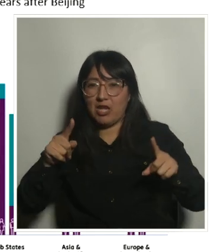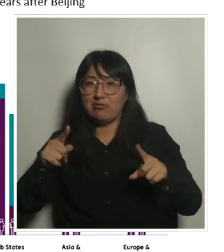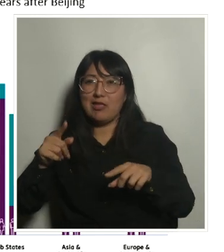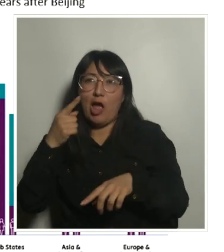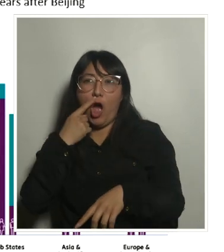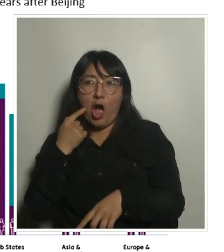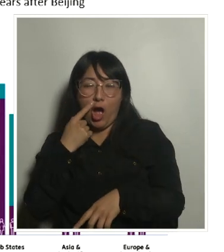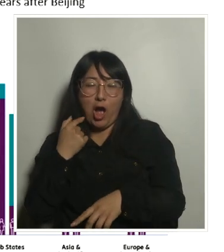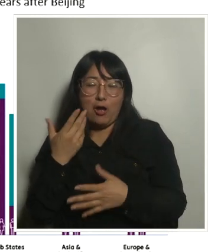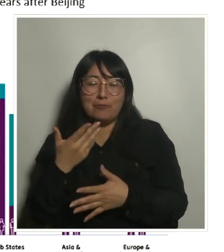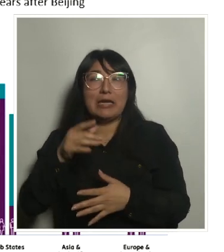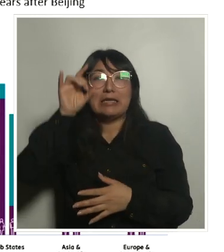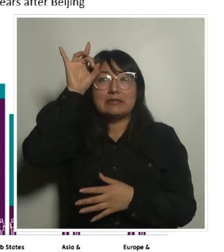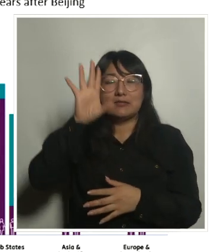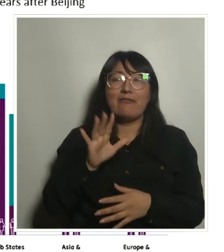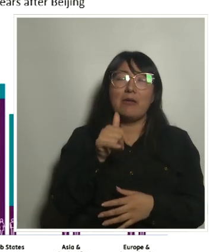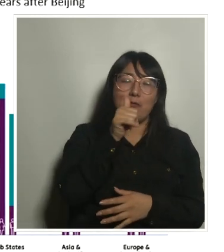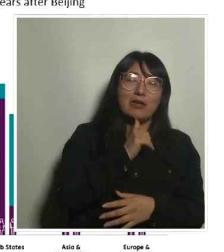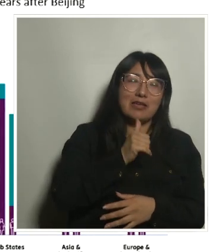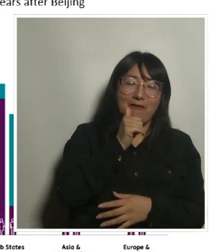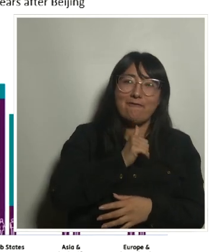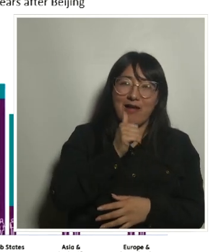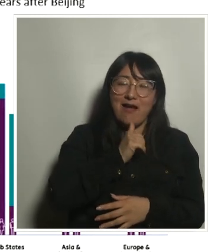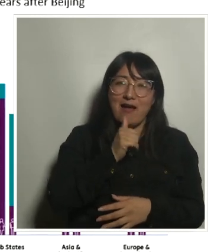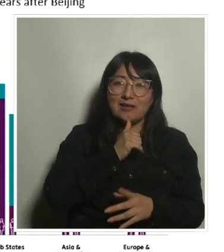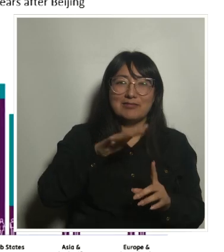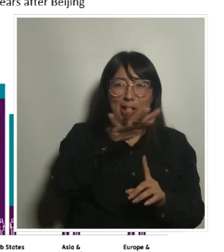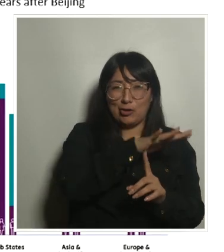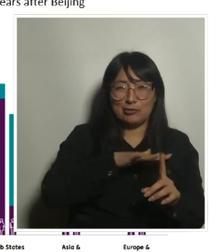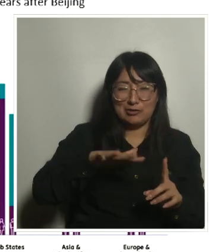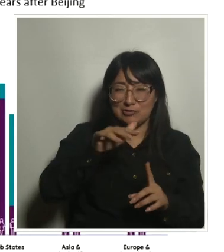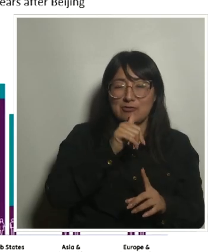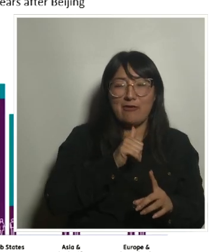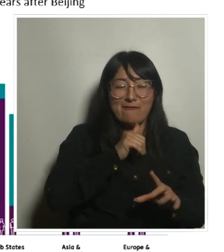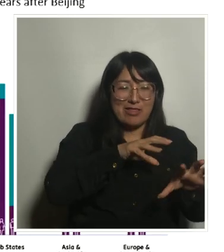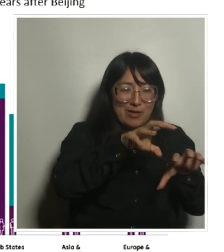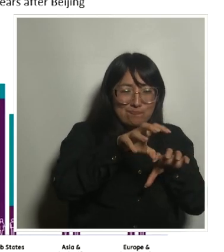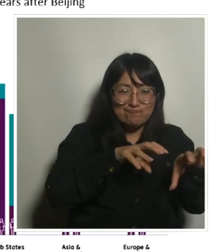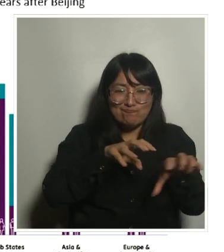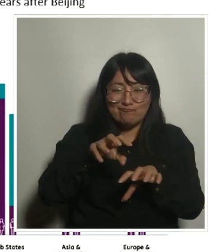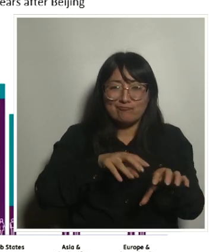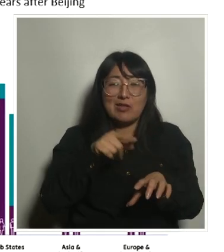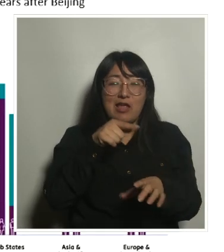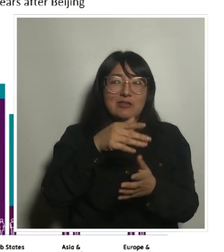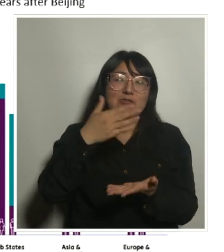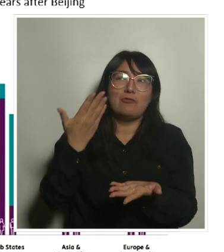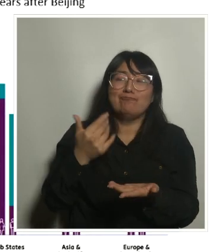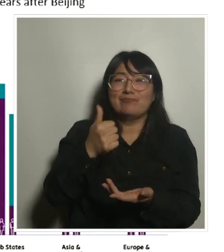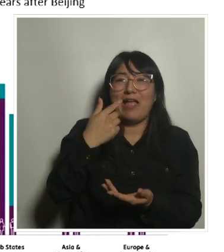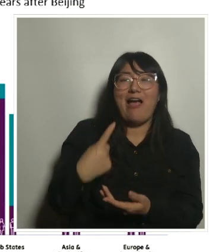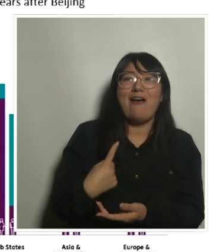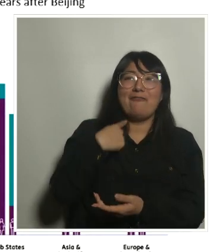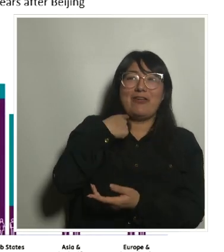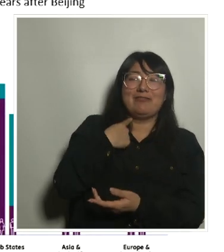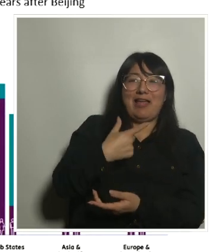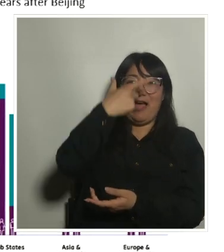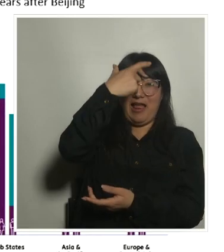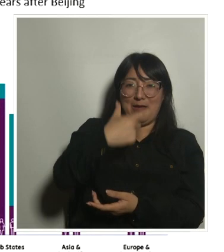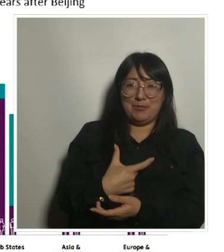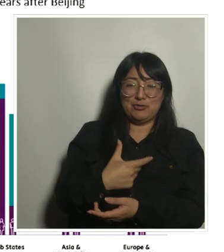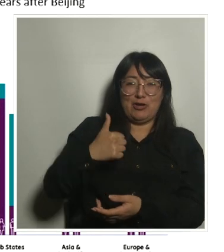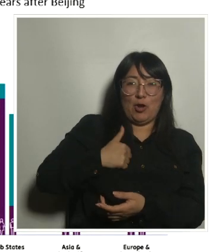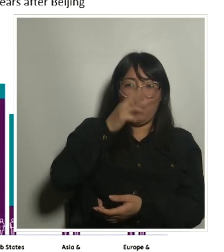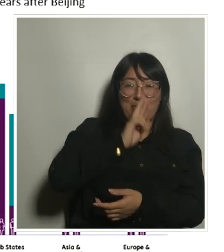sabemos que la falta de condiciones materiales e inmateriales para el cuidado penaliza a las personas cuidadoras con una